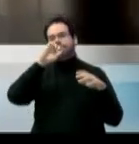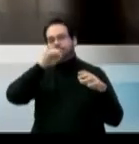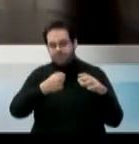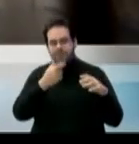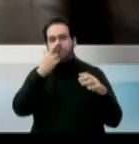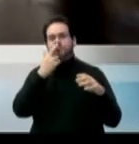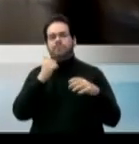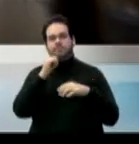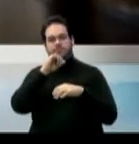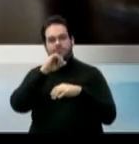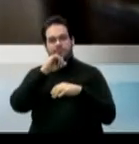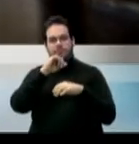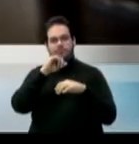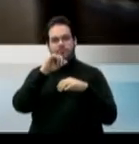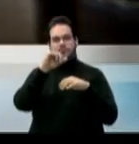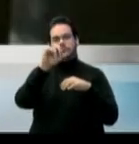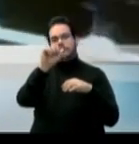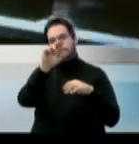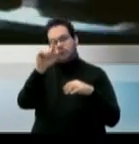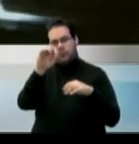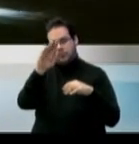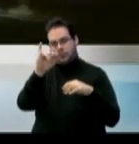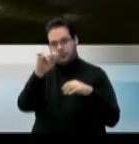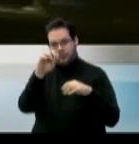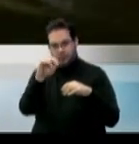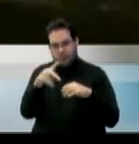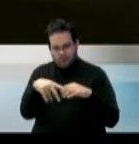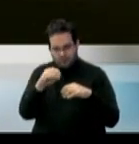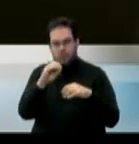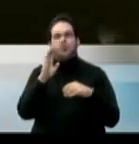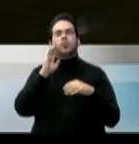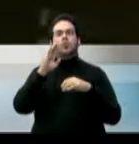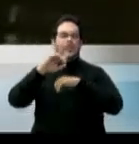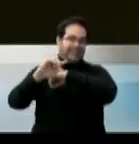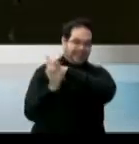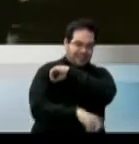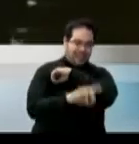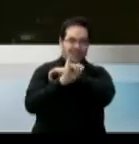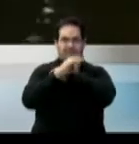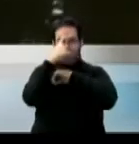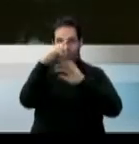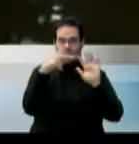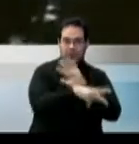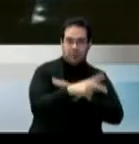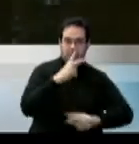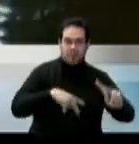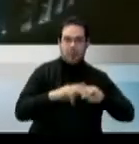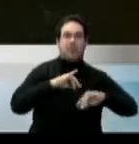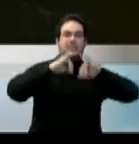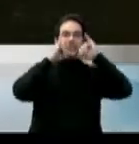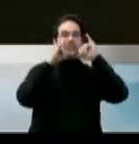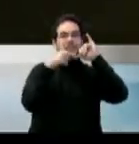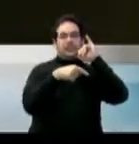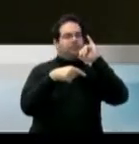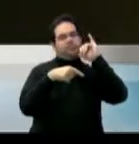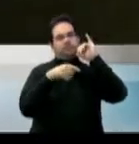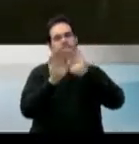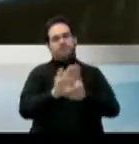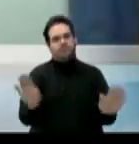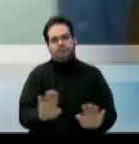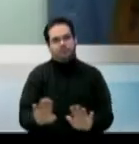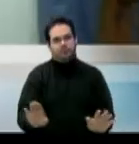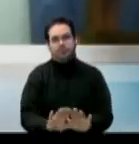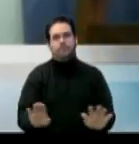la pena capital en el marco del reclamo de diversos sectores para que ese castigo se le aplica a los responsables por la llamada masacre